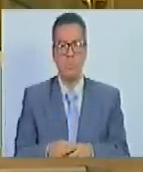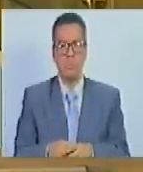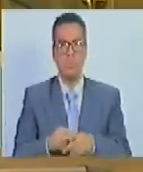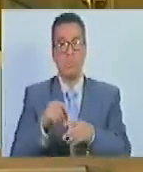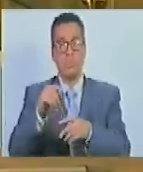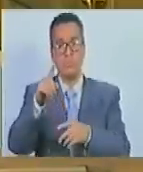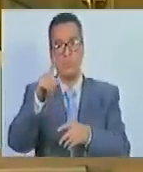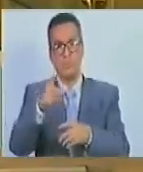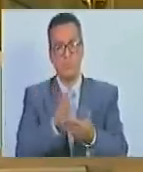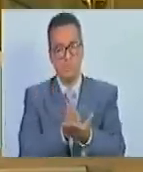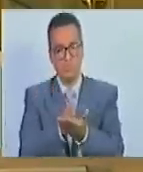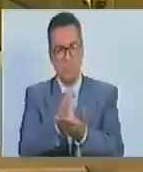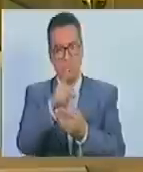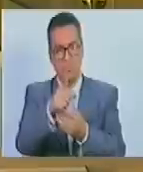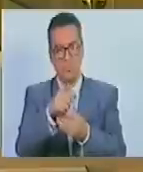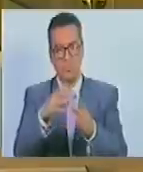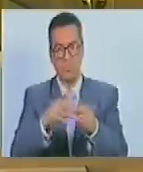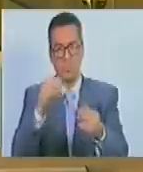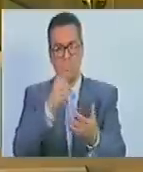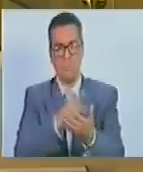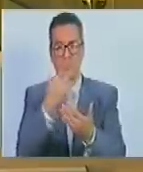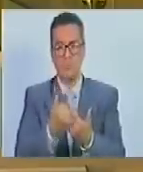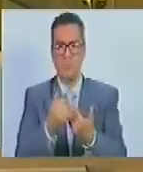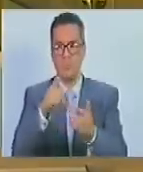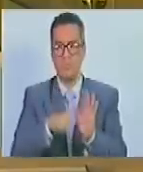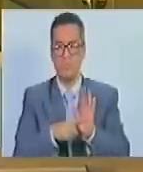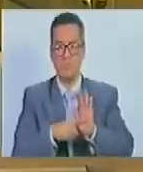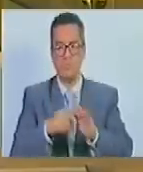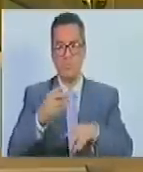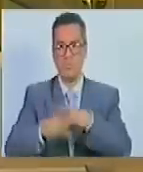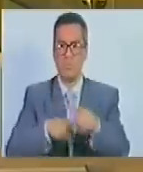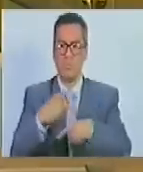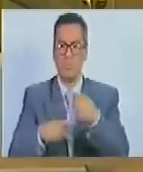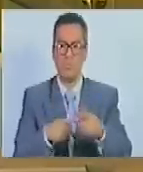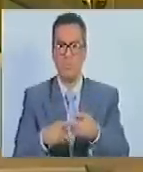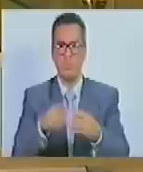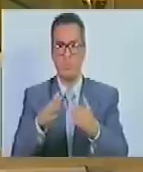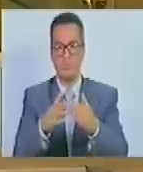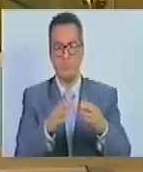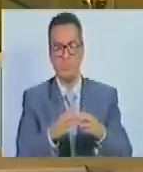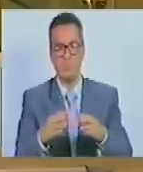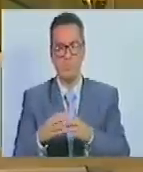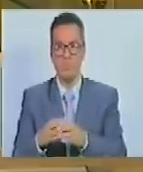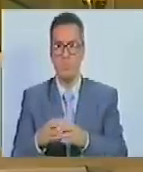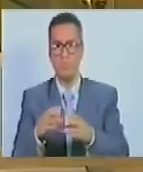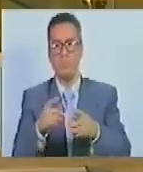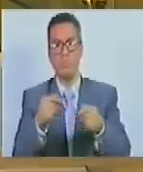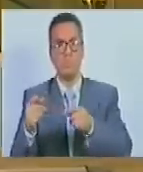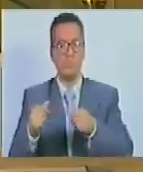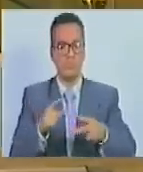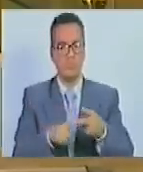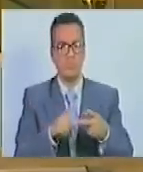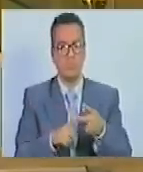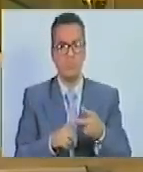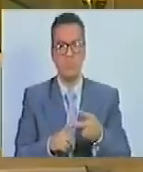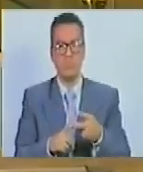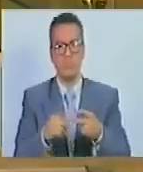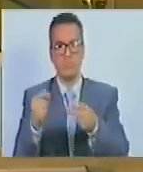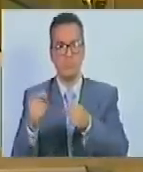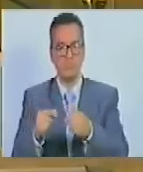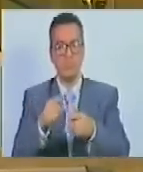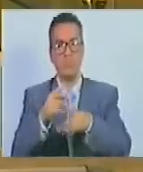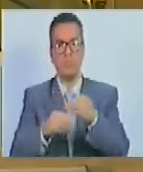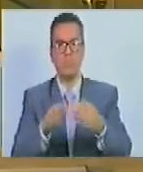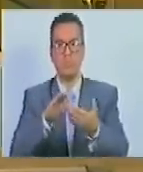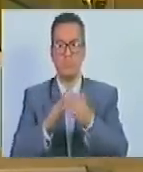y seguimiento de los planes, programas y proyectos que desarrollen la unidad ejecutiva, la unidad administrativa y financiera